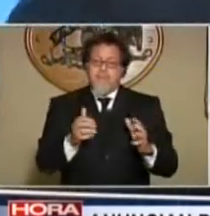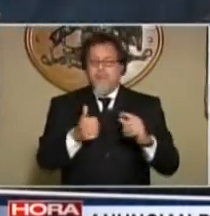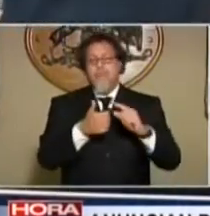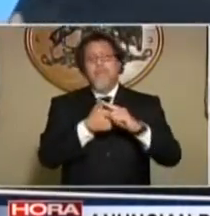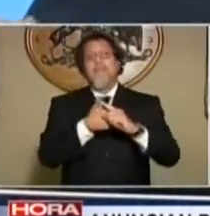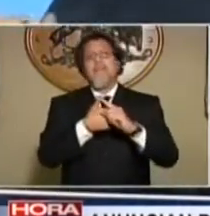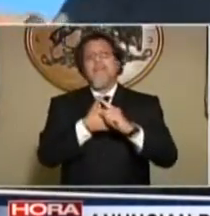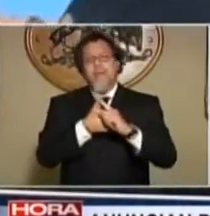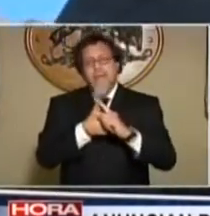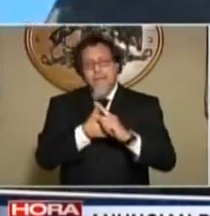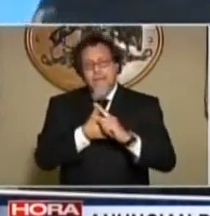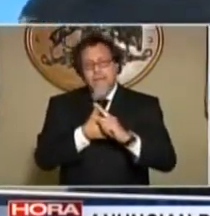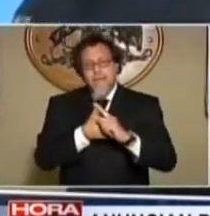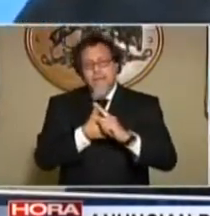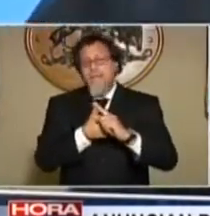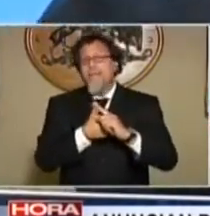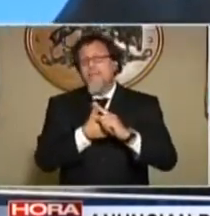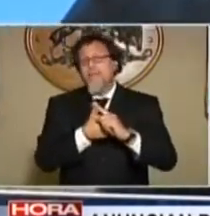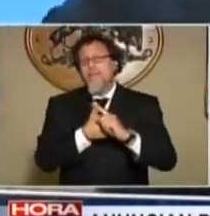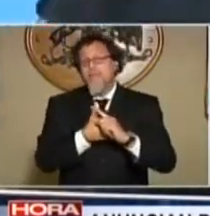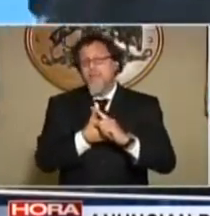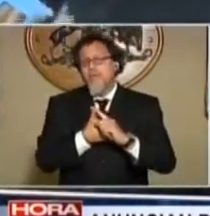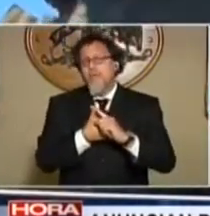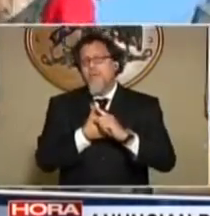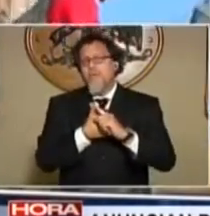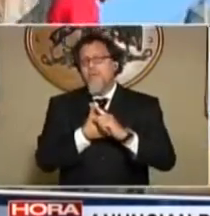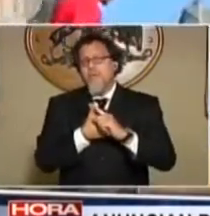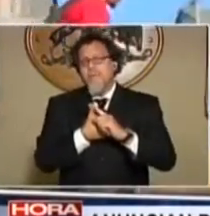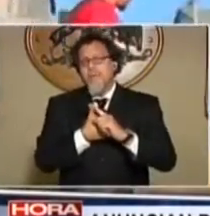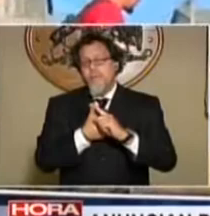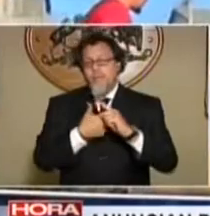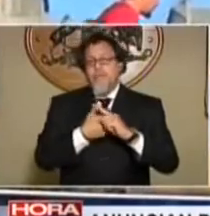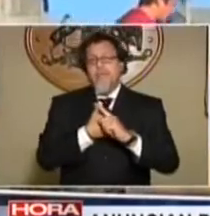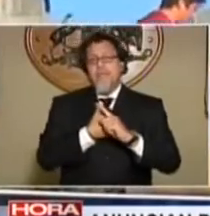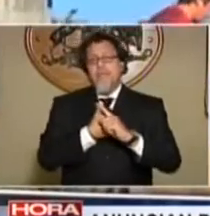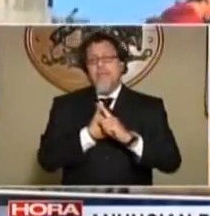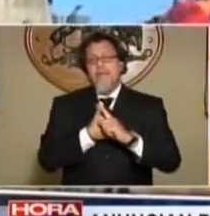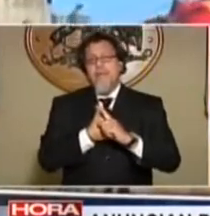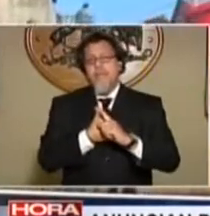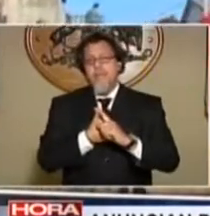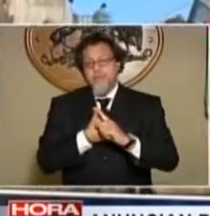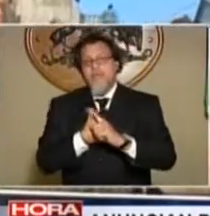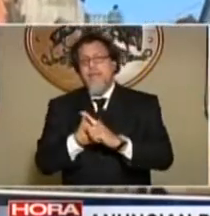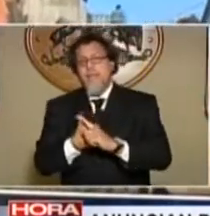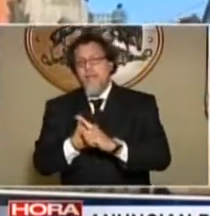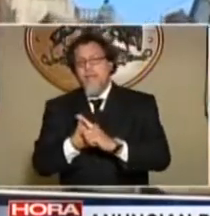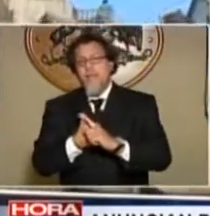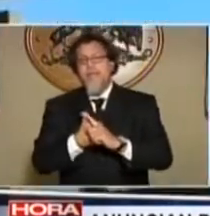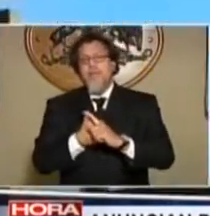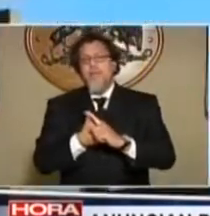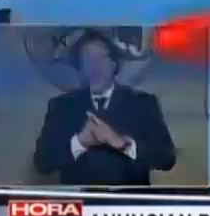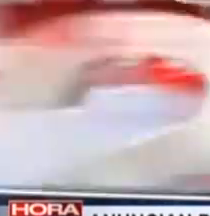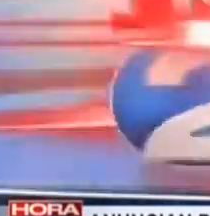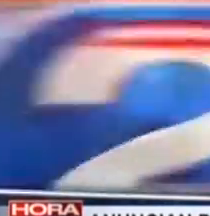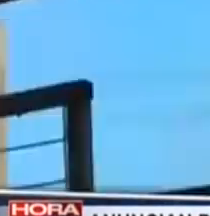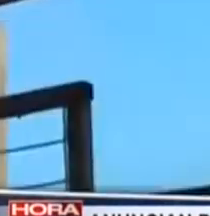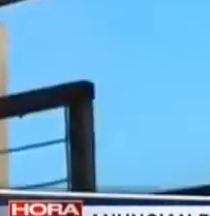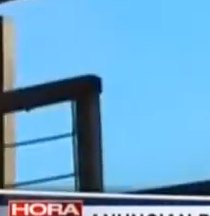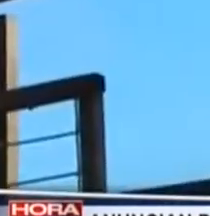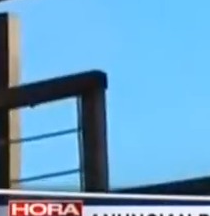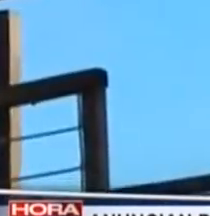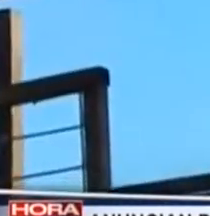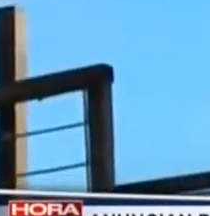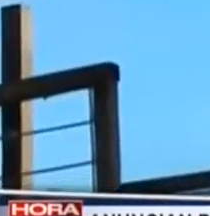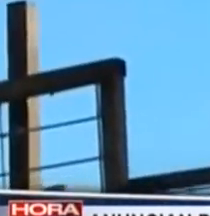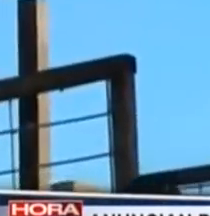enfoque para hacerse cargo. Del tema temporal, fue en marzo ese incendio, si no me equivoco, ya muy parecido con esta época del año y se venía el invierno. Por lo tanto, hay que buscar